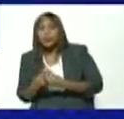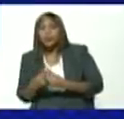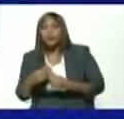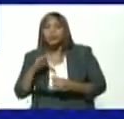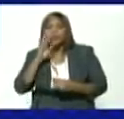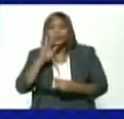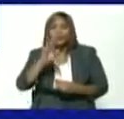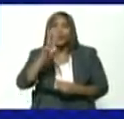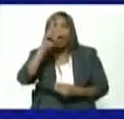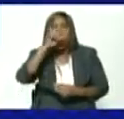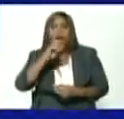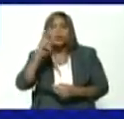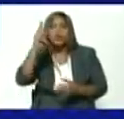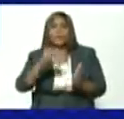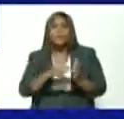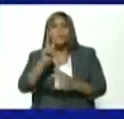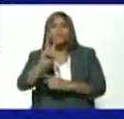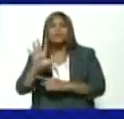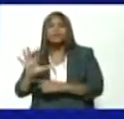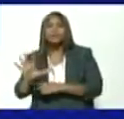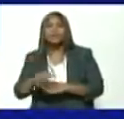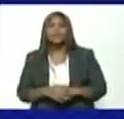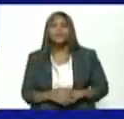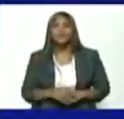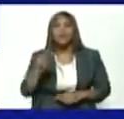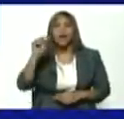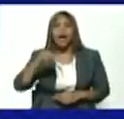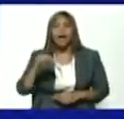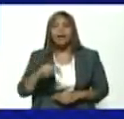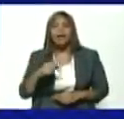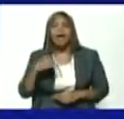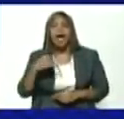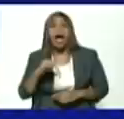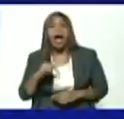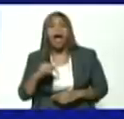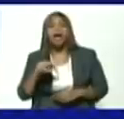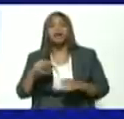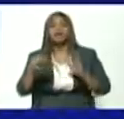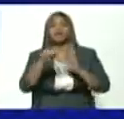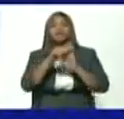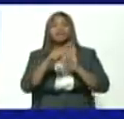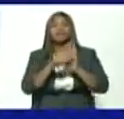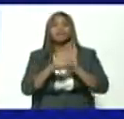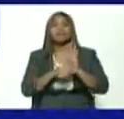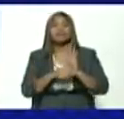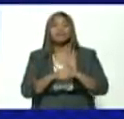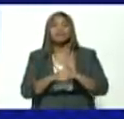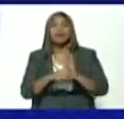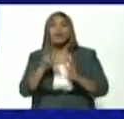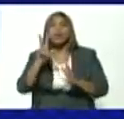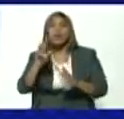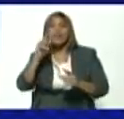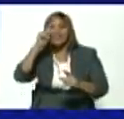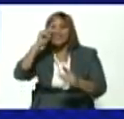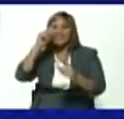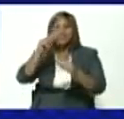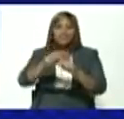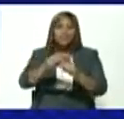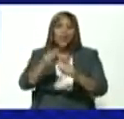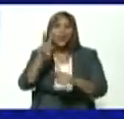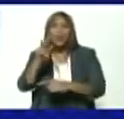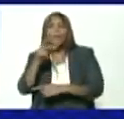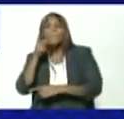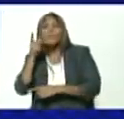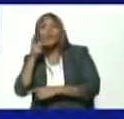dos mil veinticinco aquí están los elementos las metas las políticas